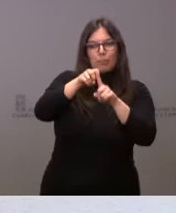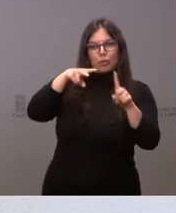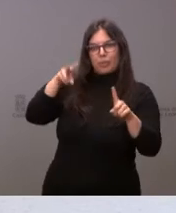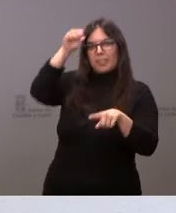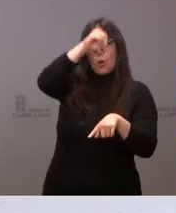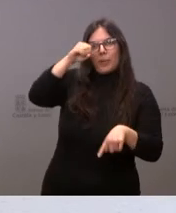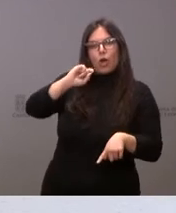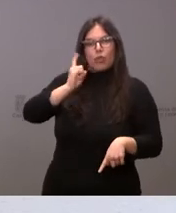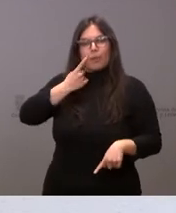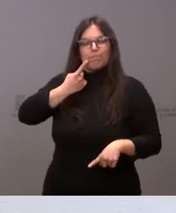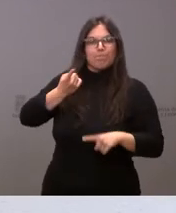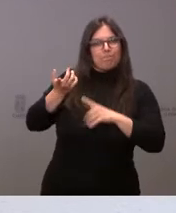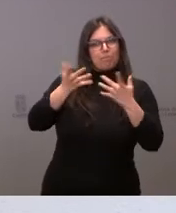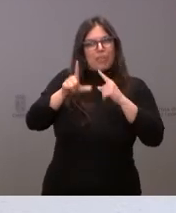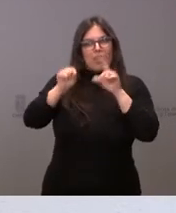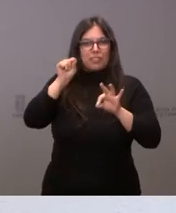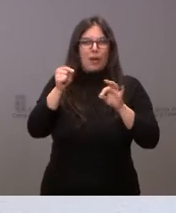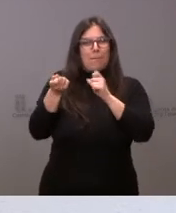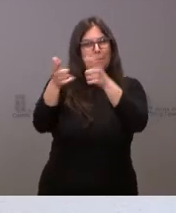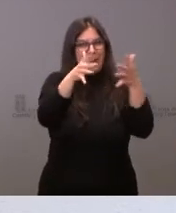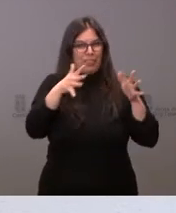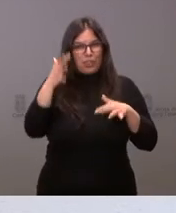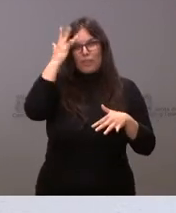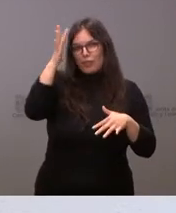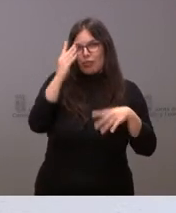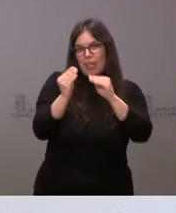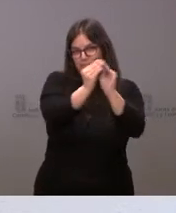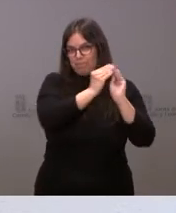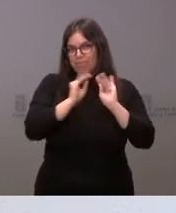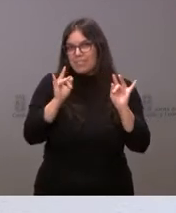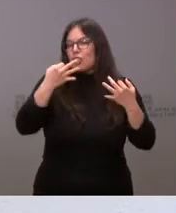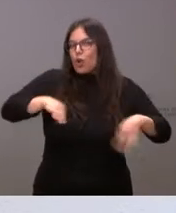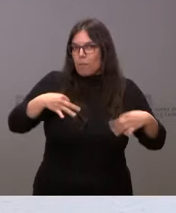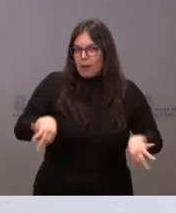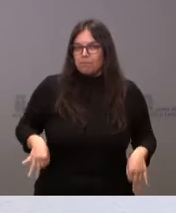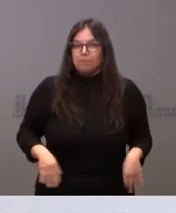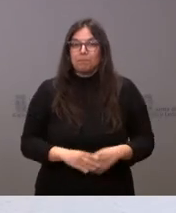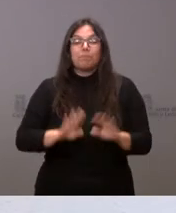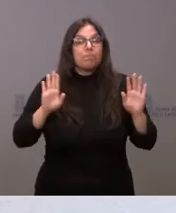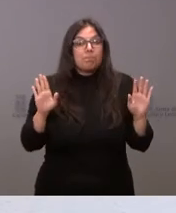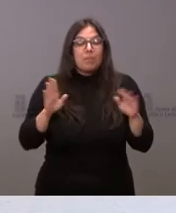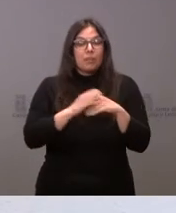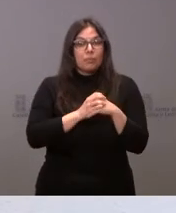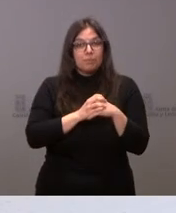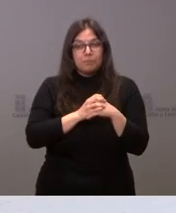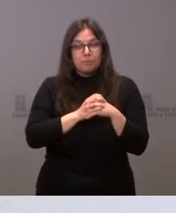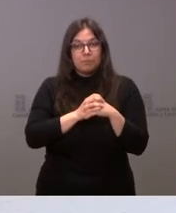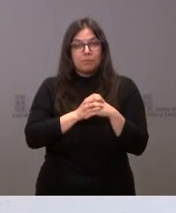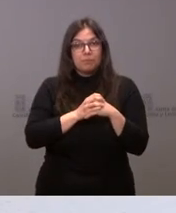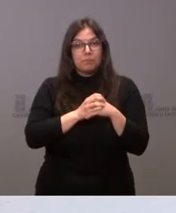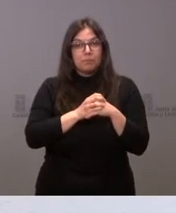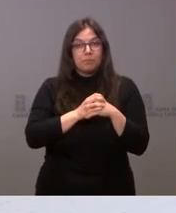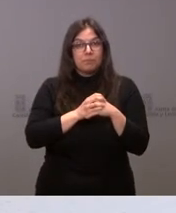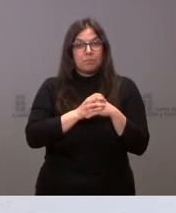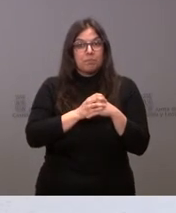afrontar y la toma de decisiones a la hora de afrontar las medidas. Pero, más allá de esto que le estoy